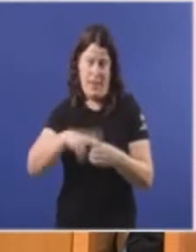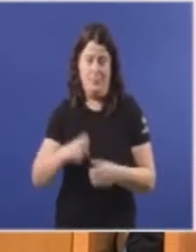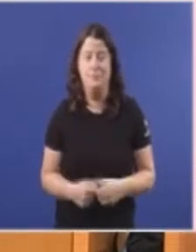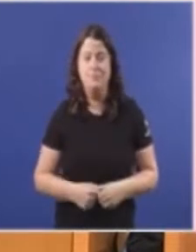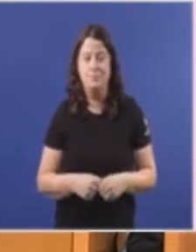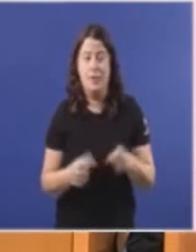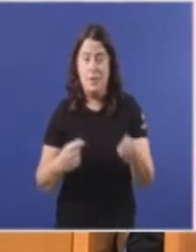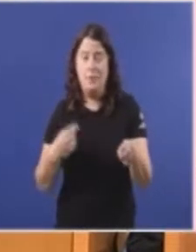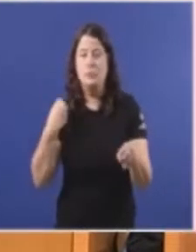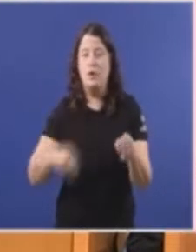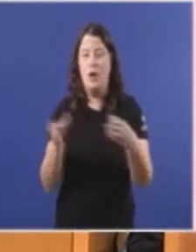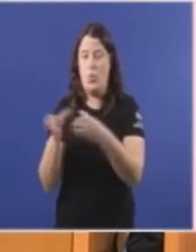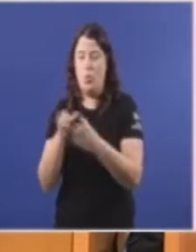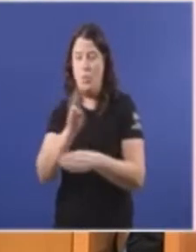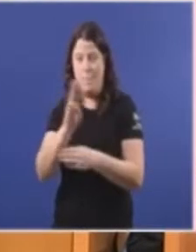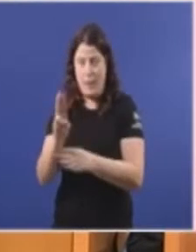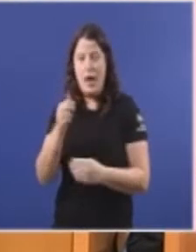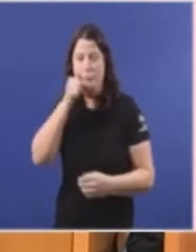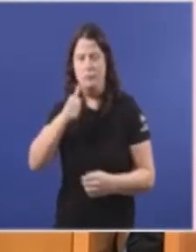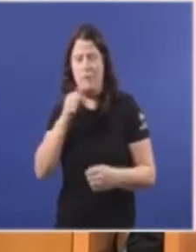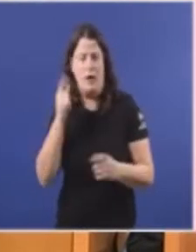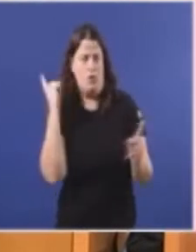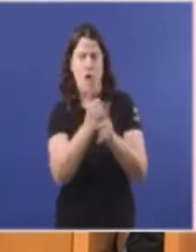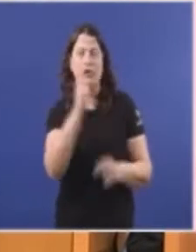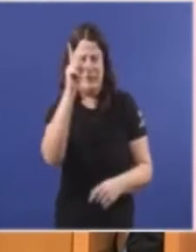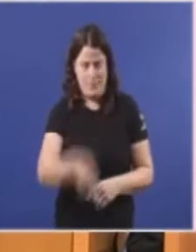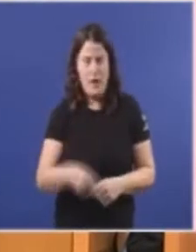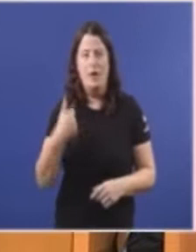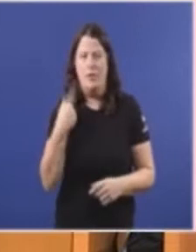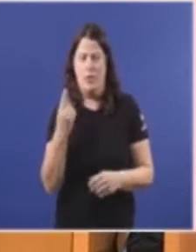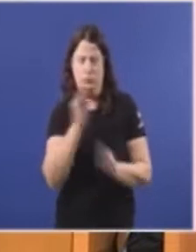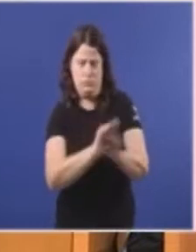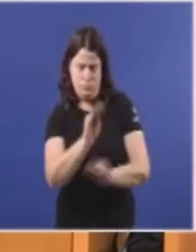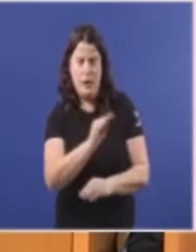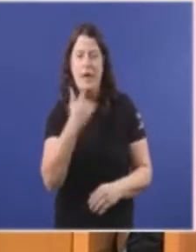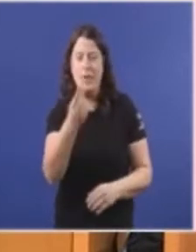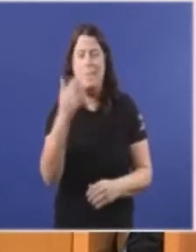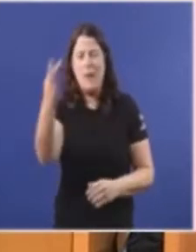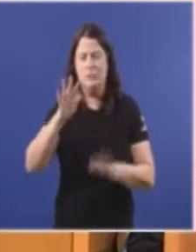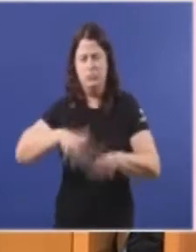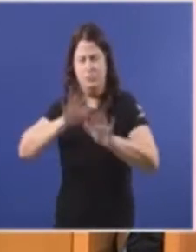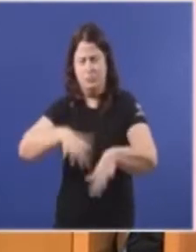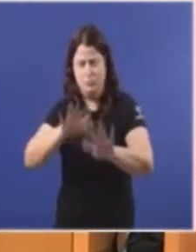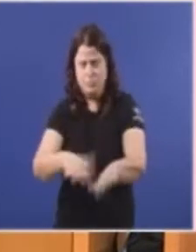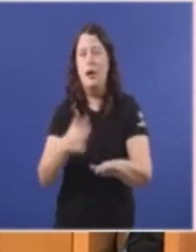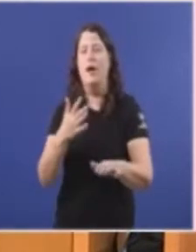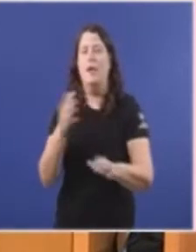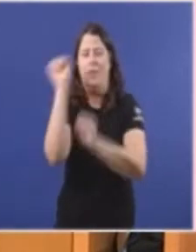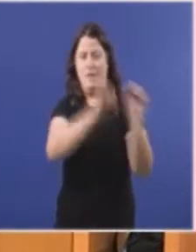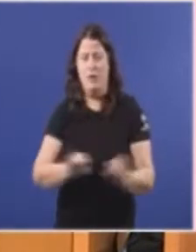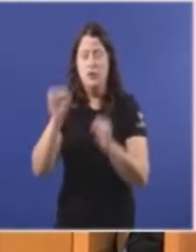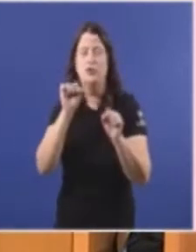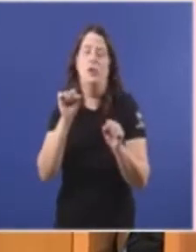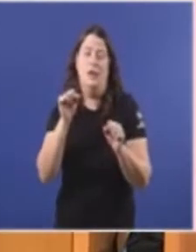atoparon cun Partido Popular en Ourense Que lle deu as costas, que lle rectificou E unha movilización masiva dos defensores da sanidade pública